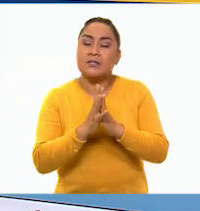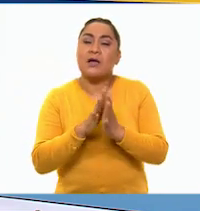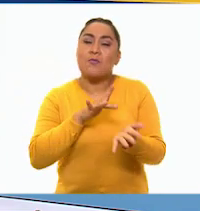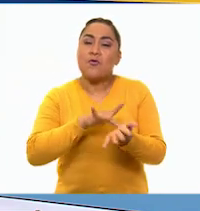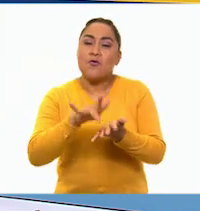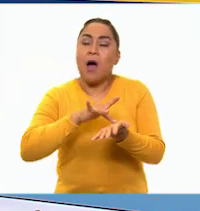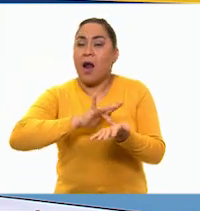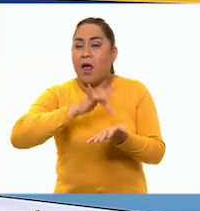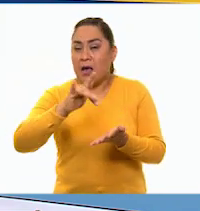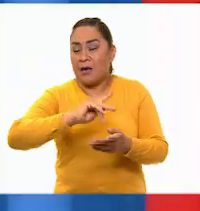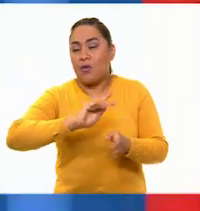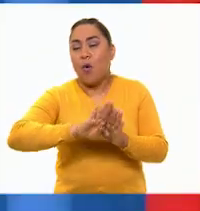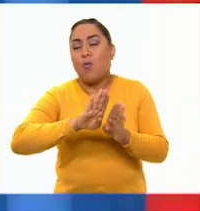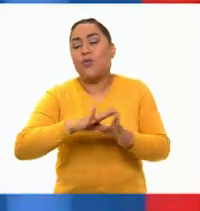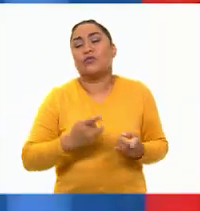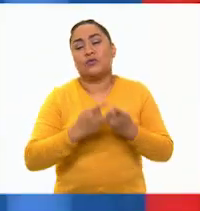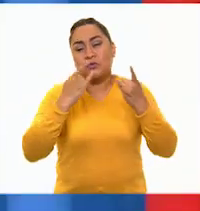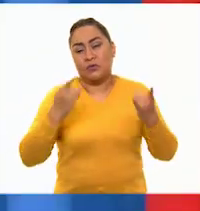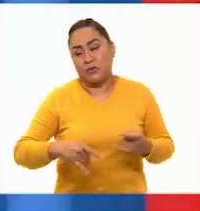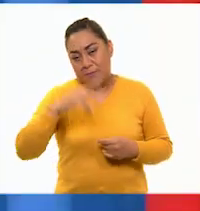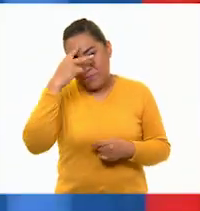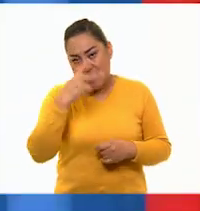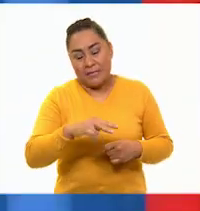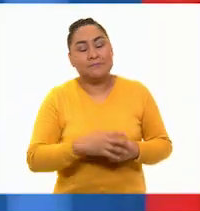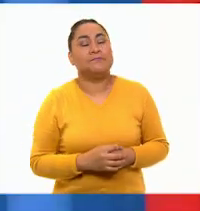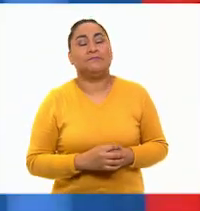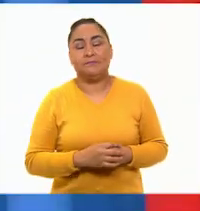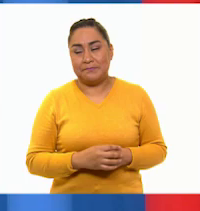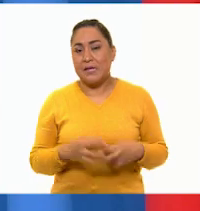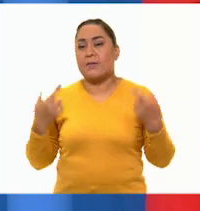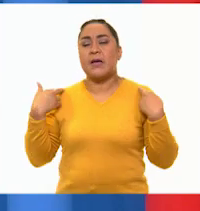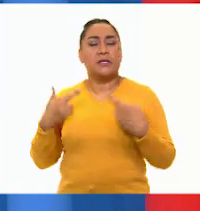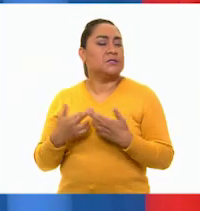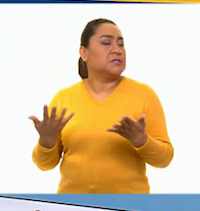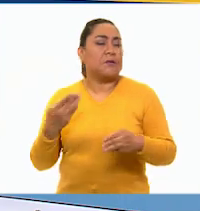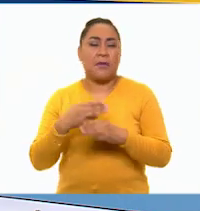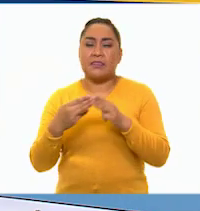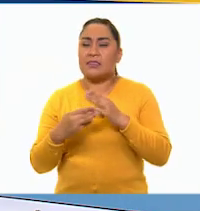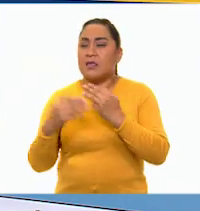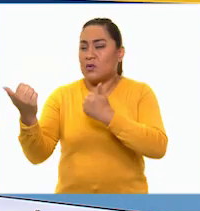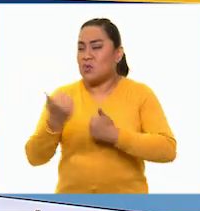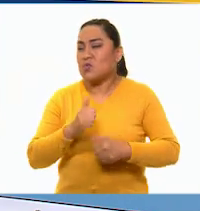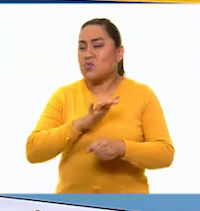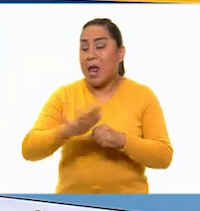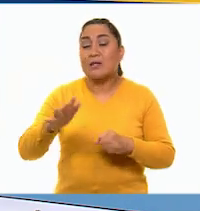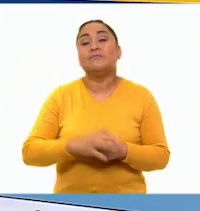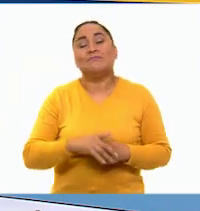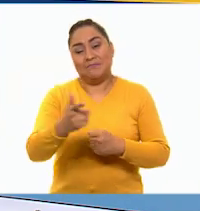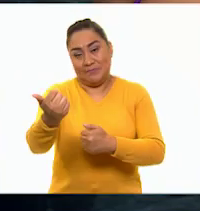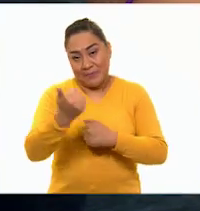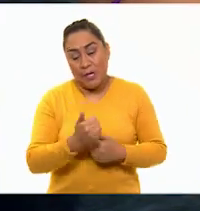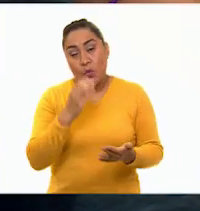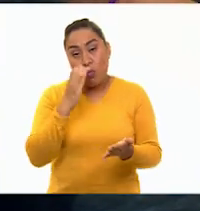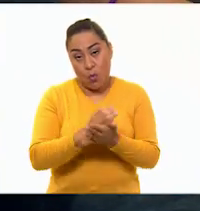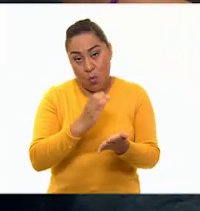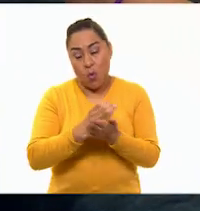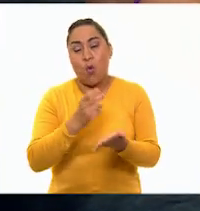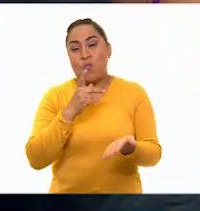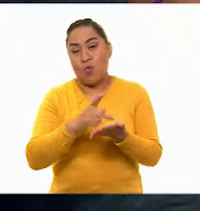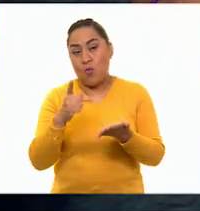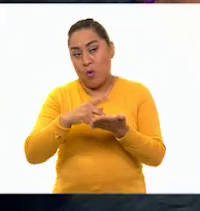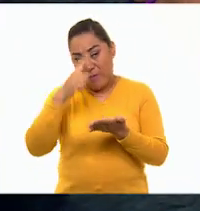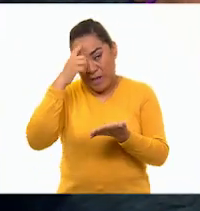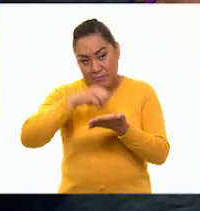México. Profe, ¿y qué material vamos a necesitar el día de hoy? Pues tengan a la mano su cuaderno y una pluma para tomar notas.